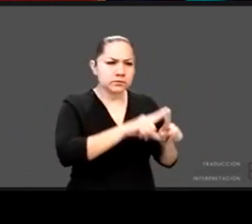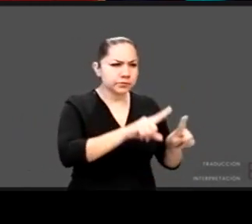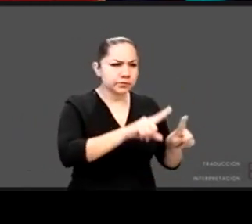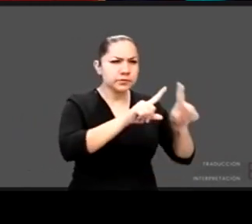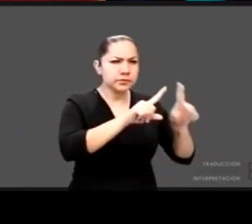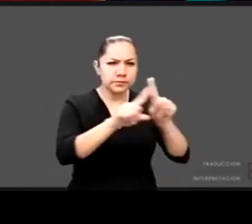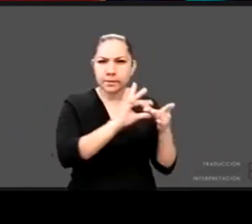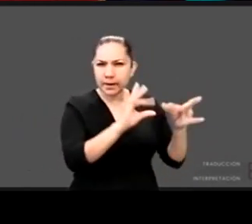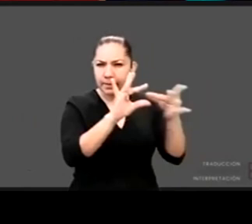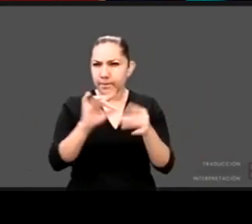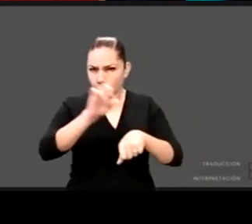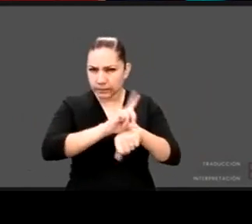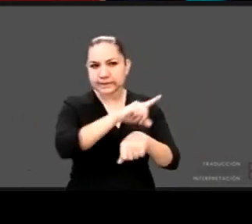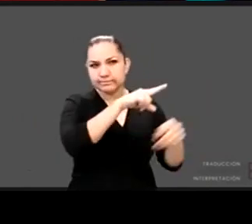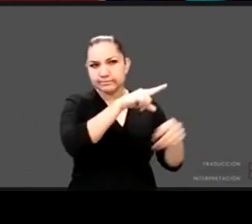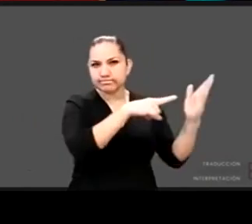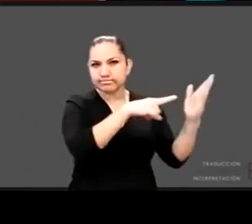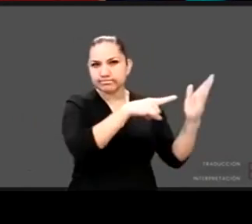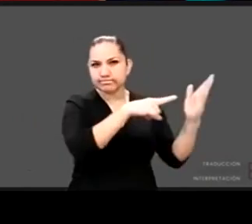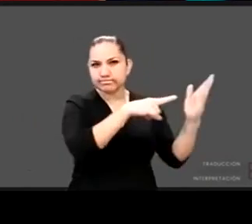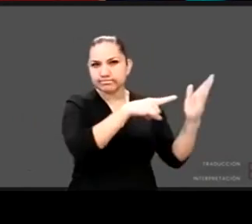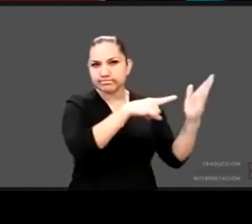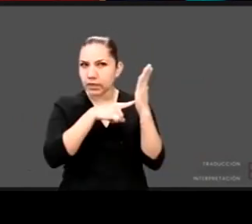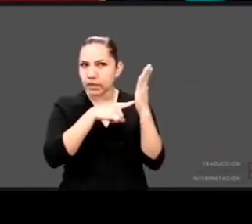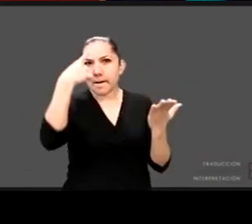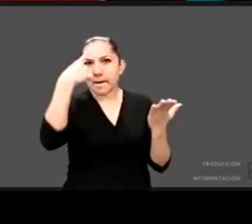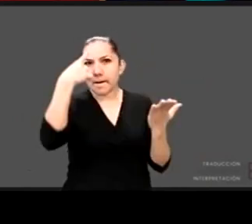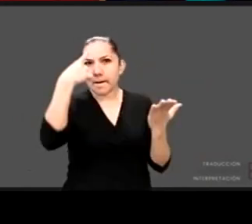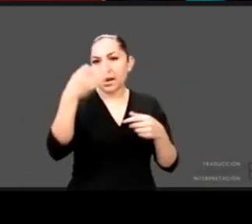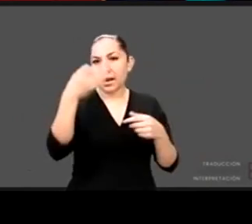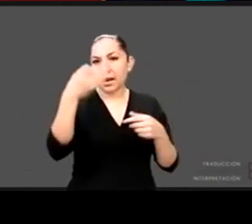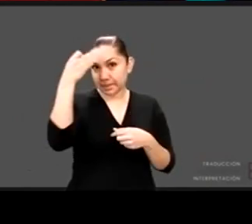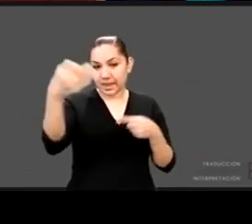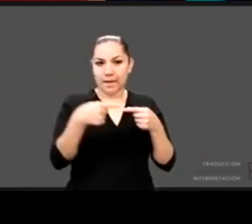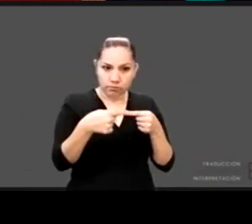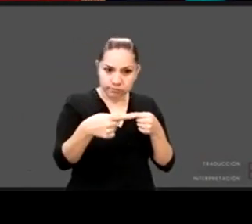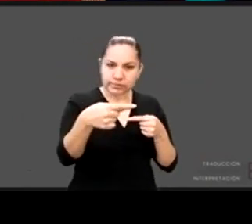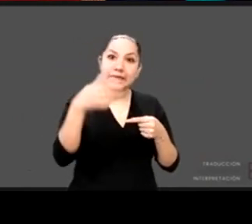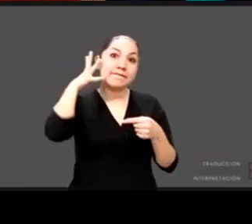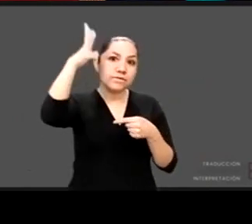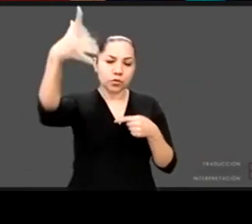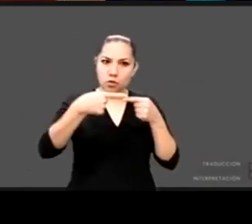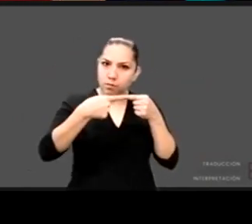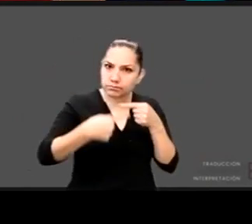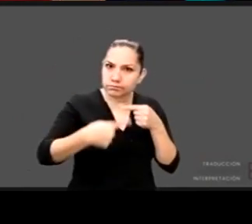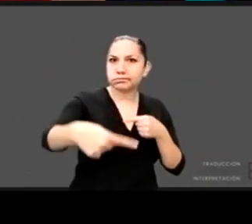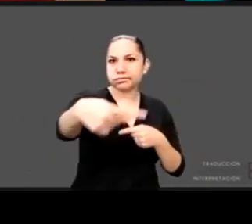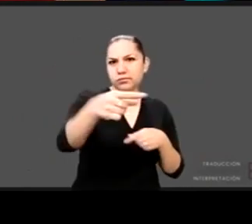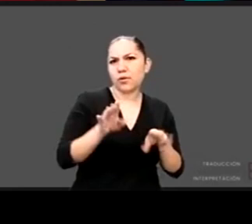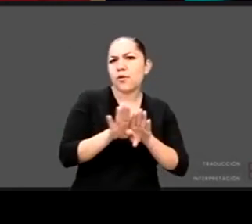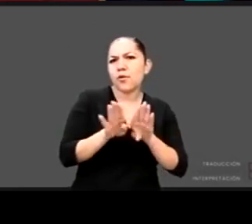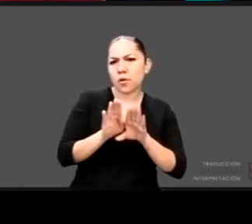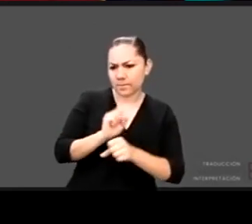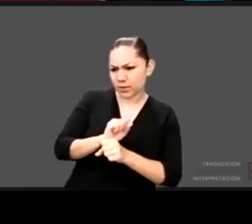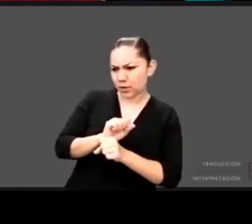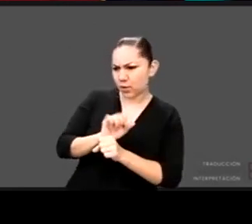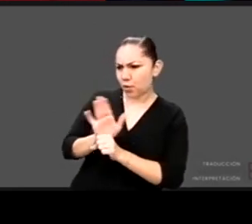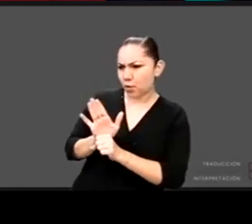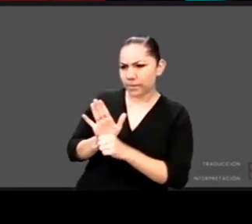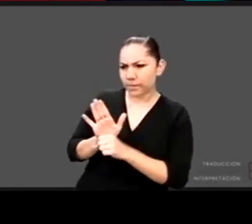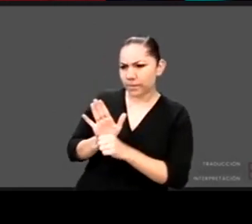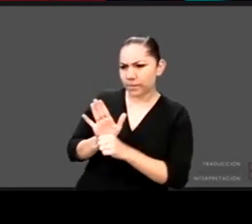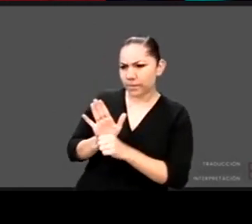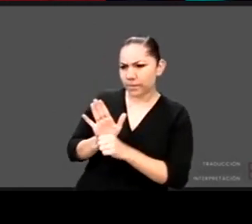teniendo y tendrá a mediano y largo plazo la pandemia actual y las medidas que se han tenido